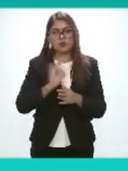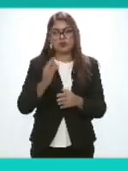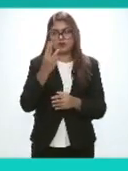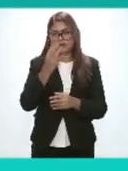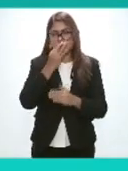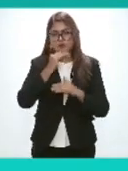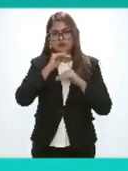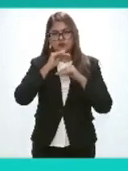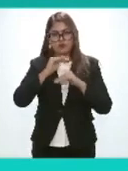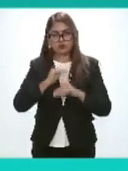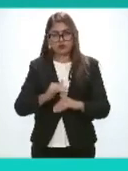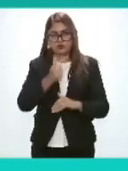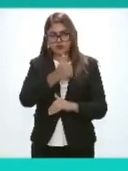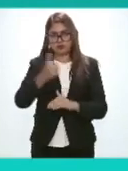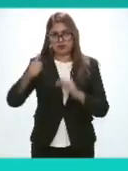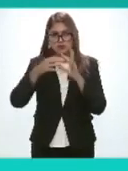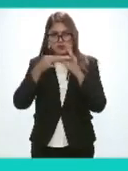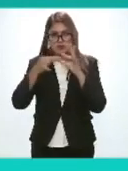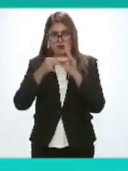de tres minutos